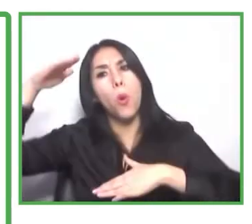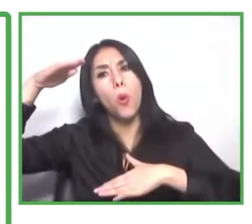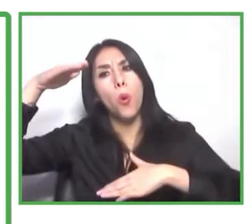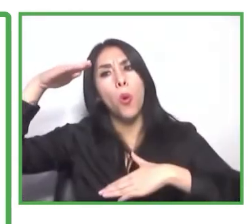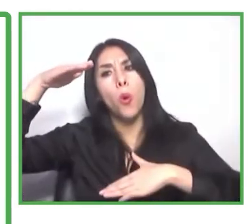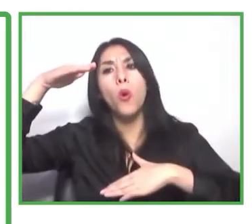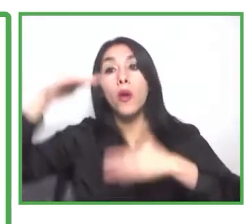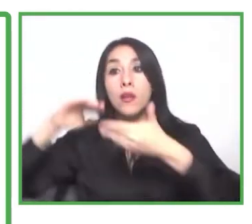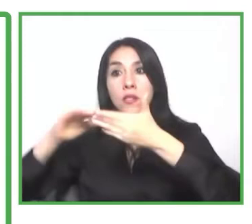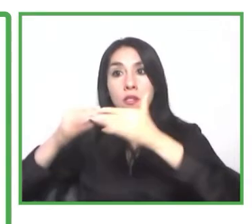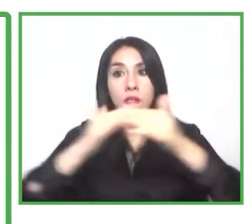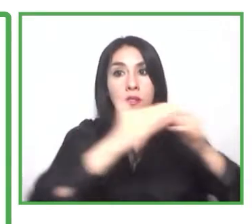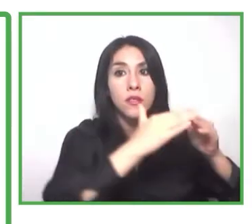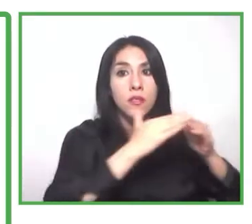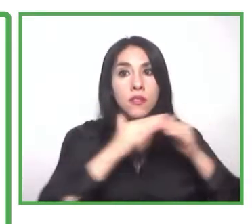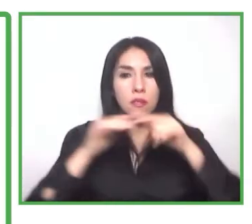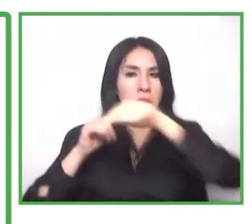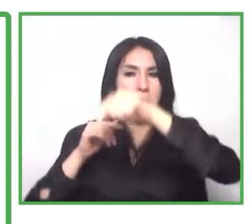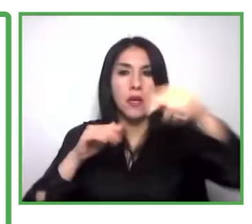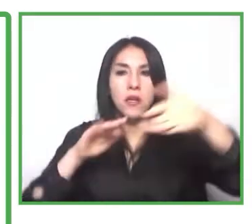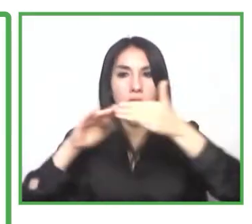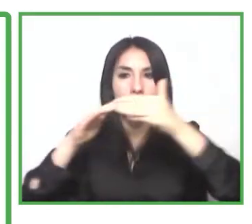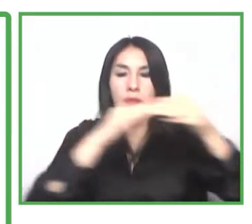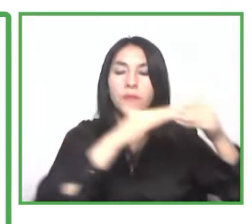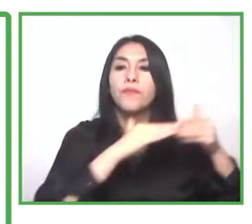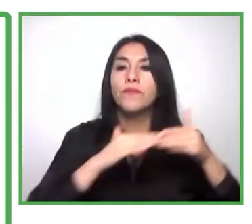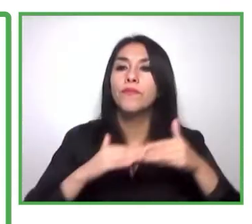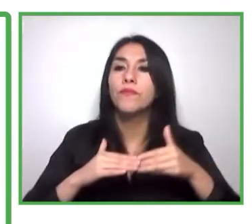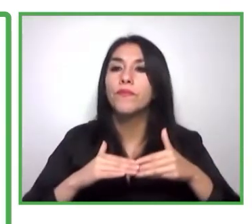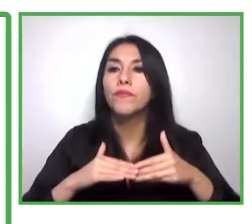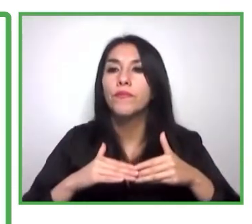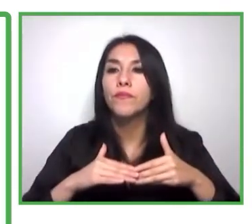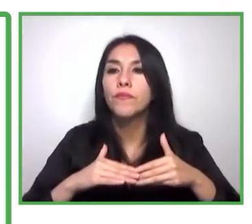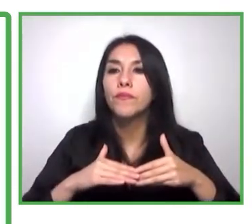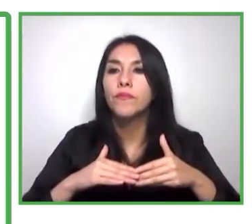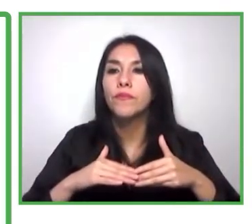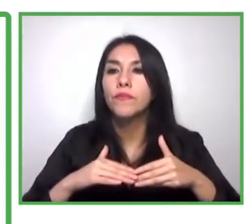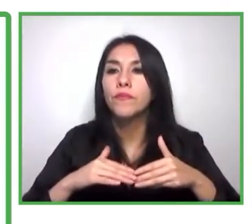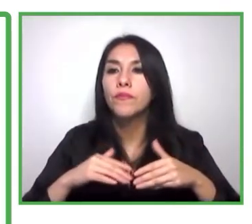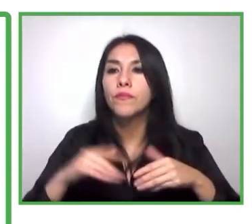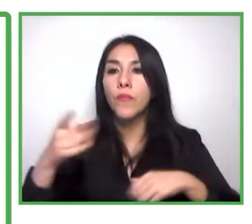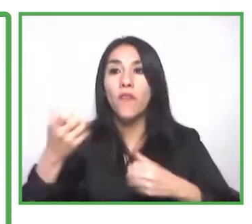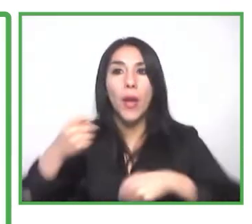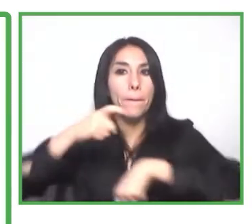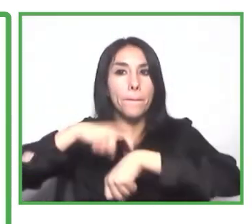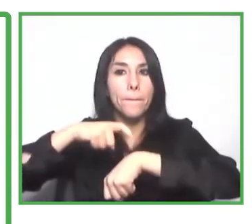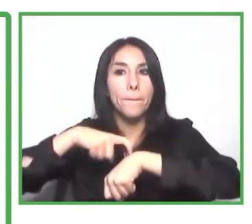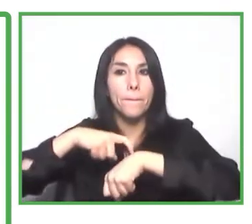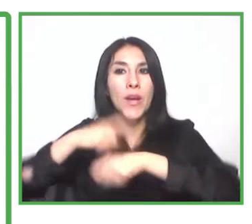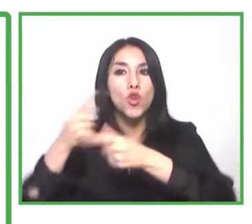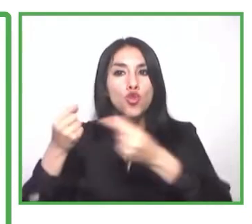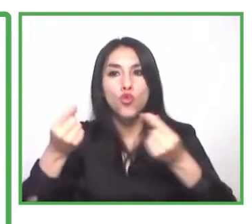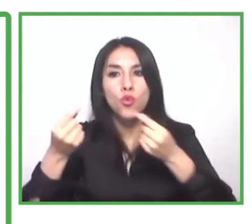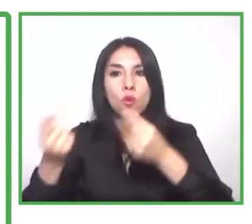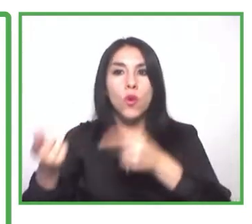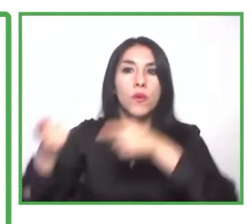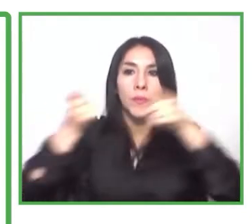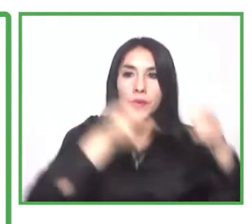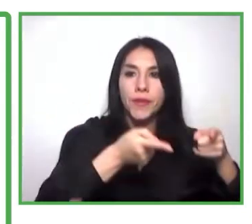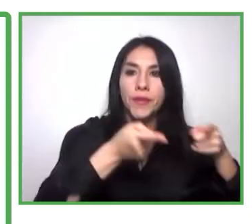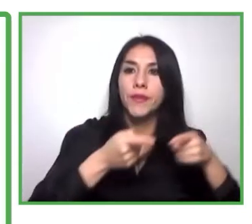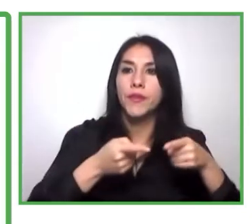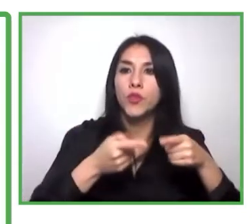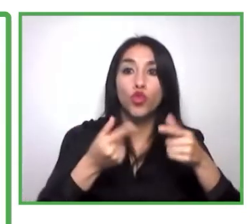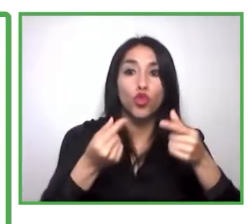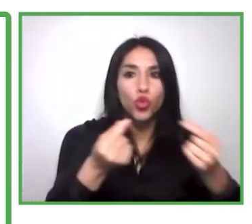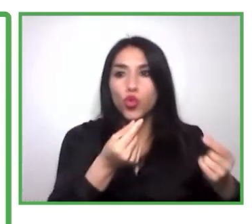6 meses llevarlo a un espacio virtual que llevó a todo Chile y donde se realizaron ofertas laborales de Arica a